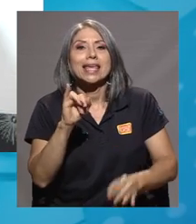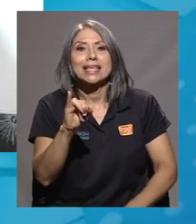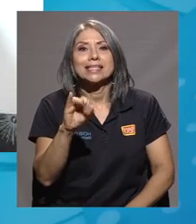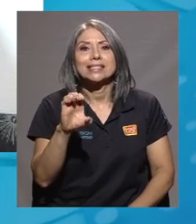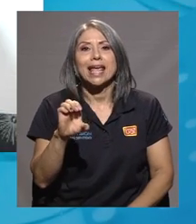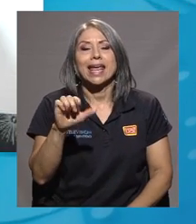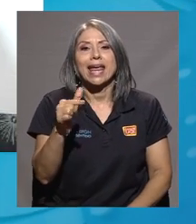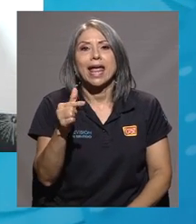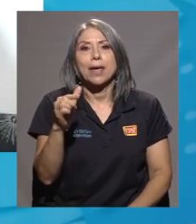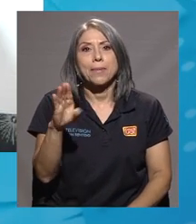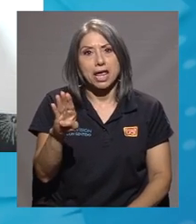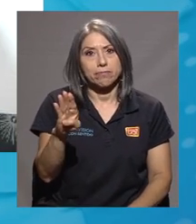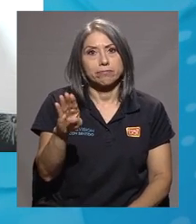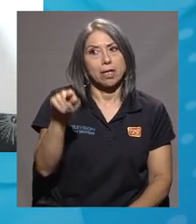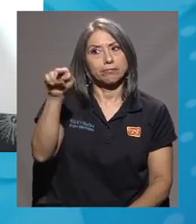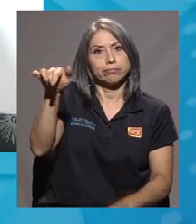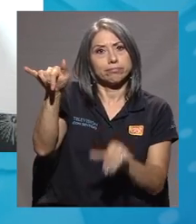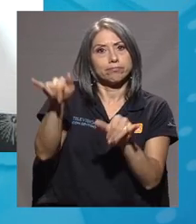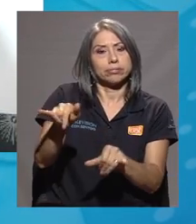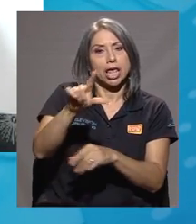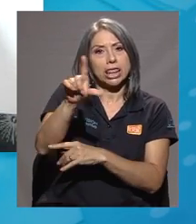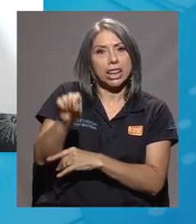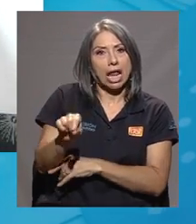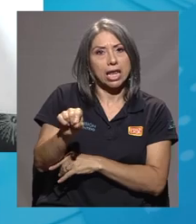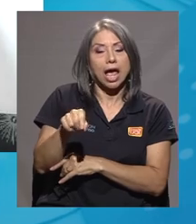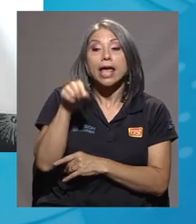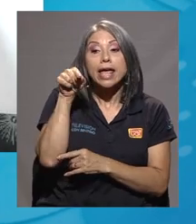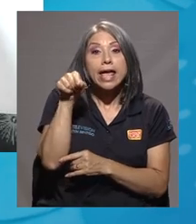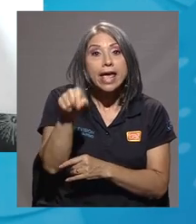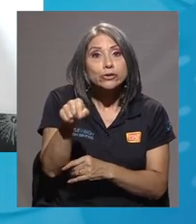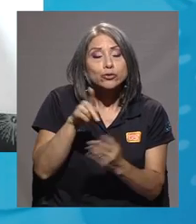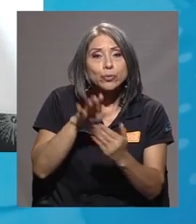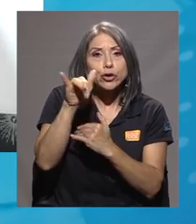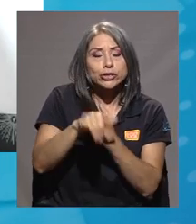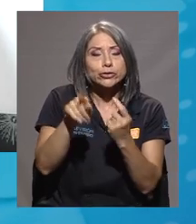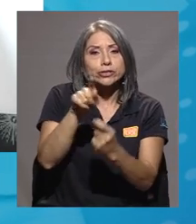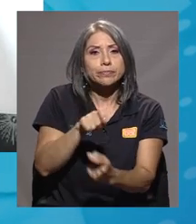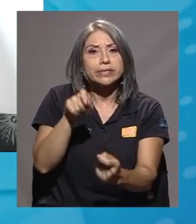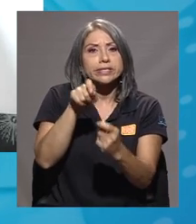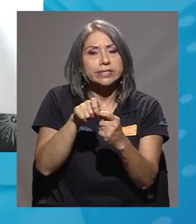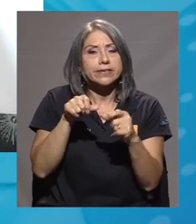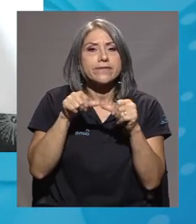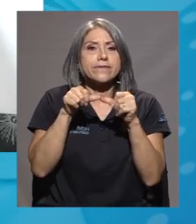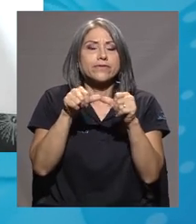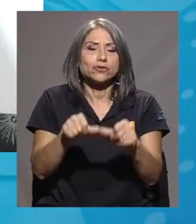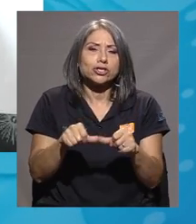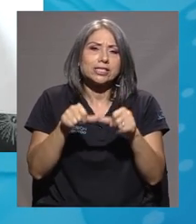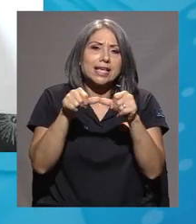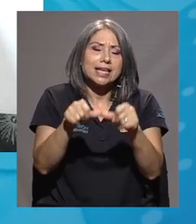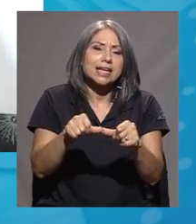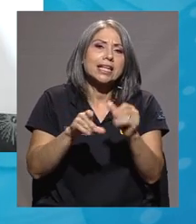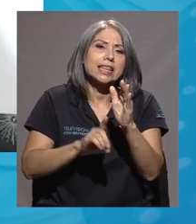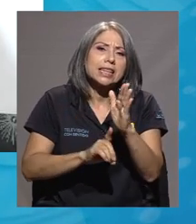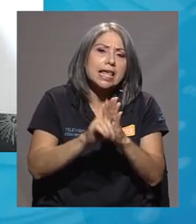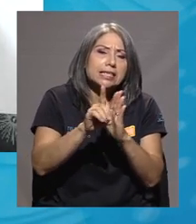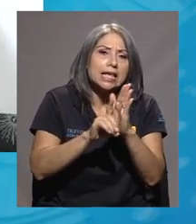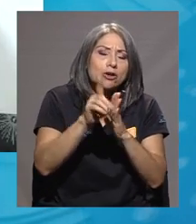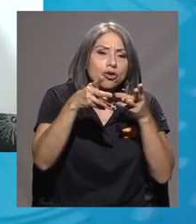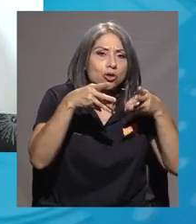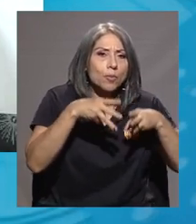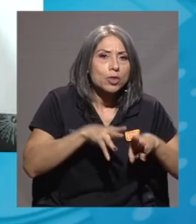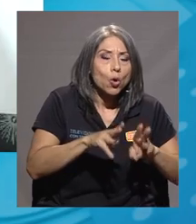ICGB que tiene su sede en Italia, son proyectos específicos que van a seguir desarrollando o